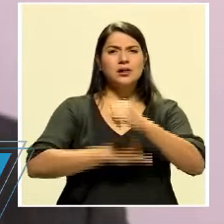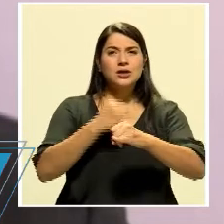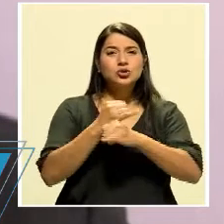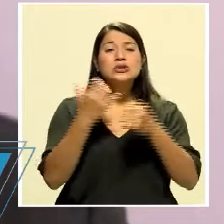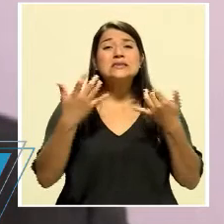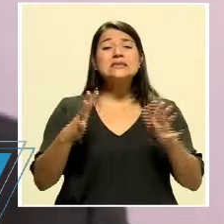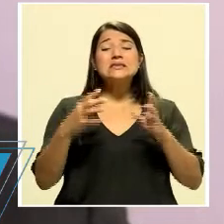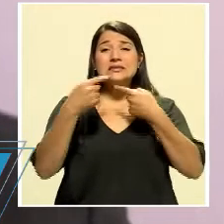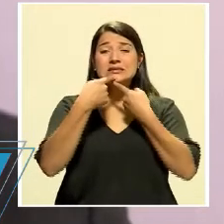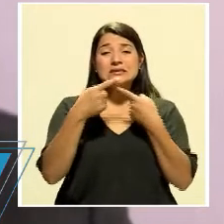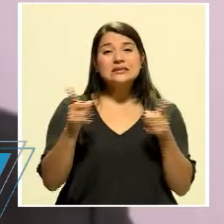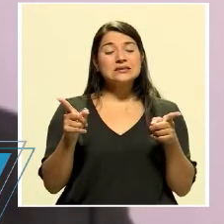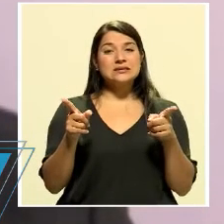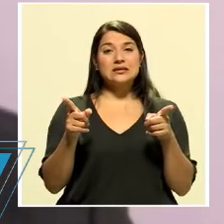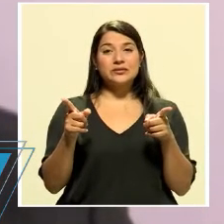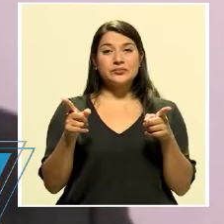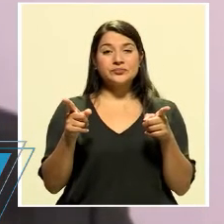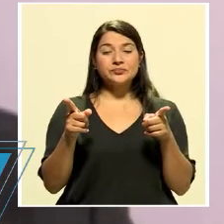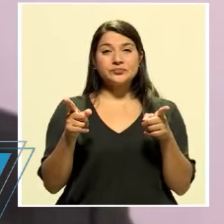indicado que